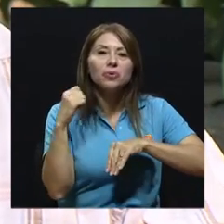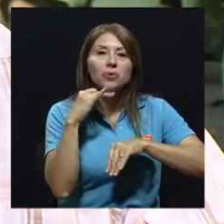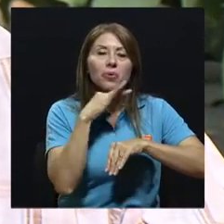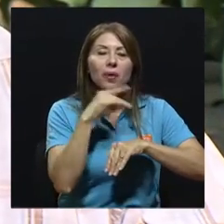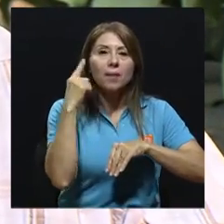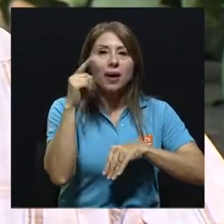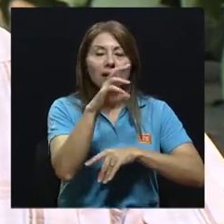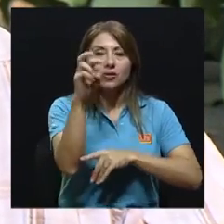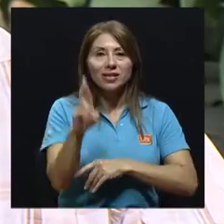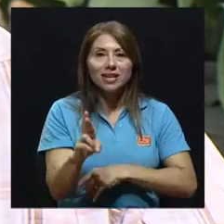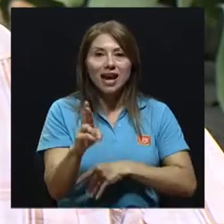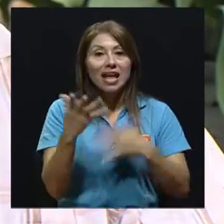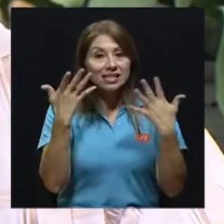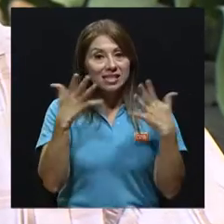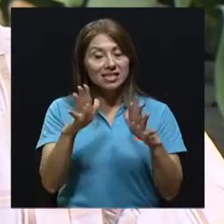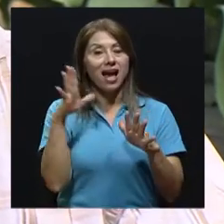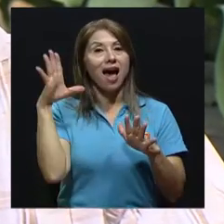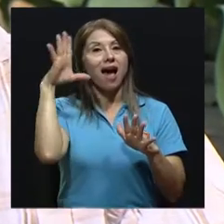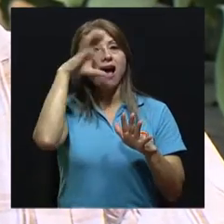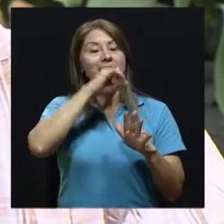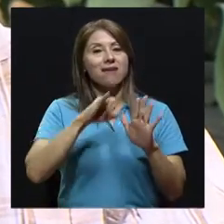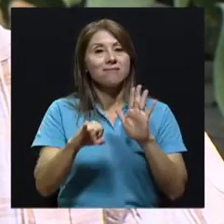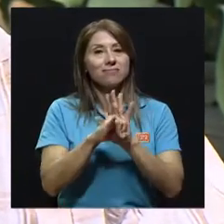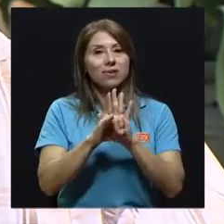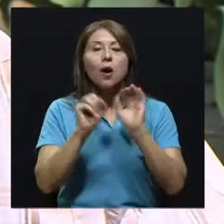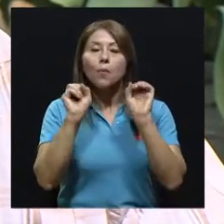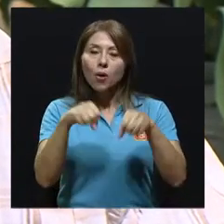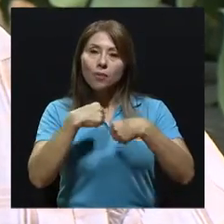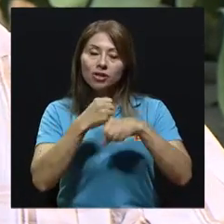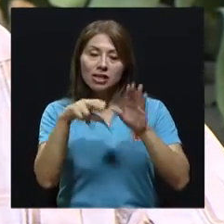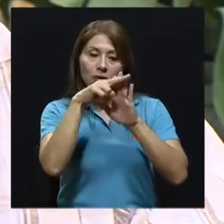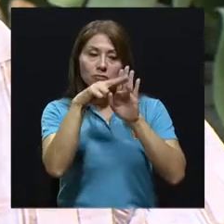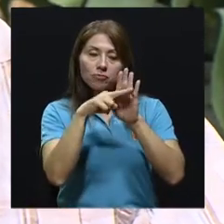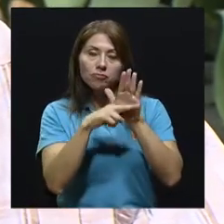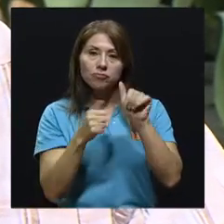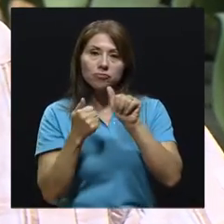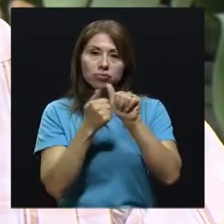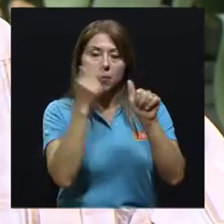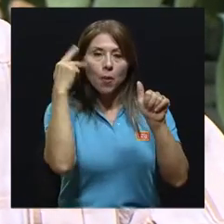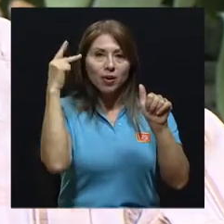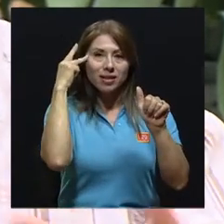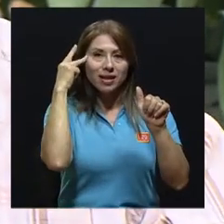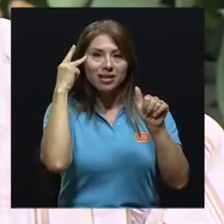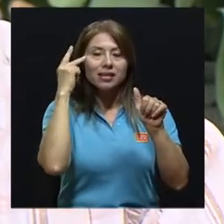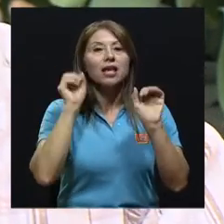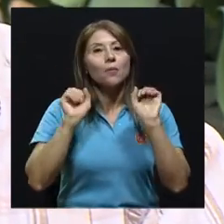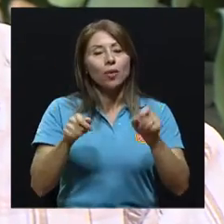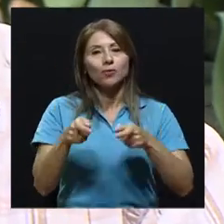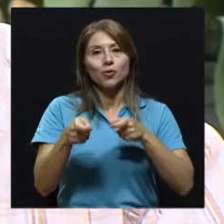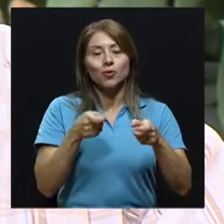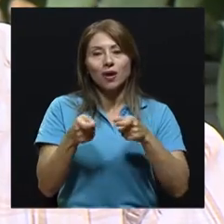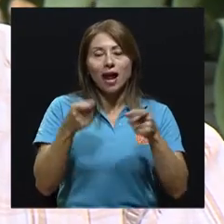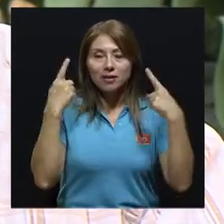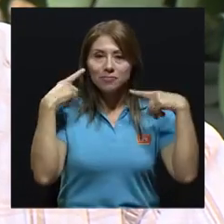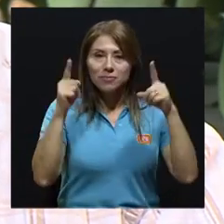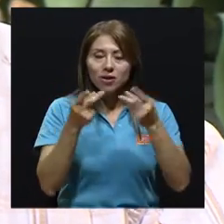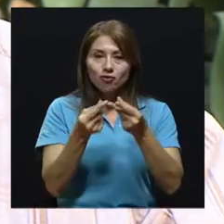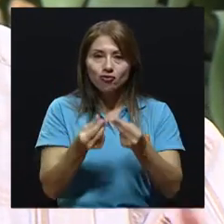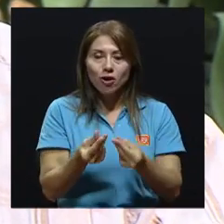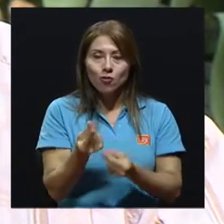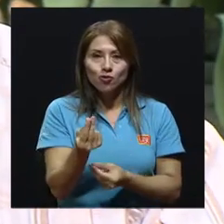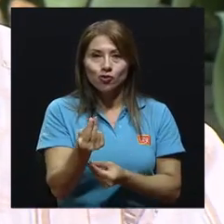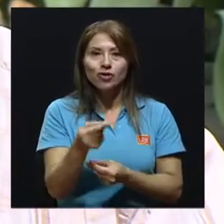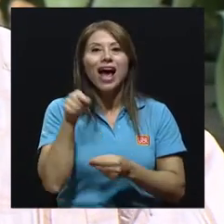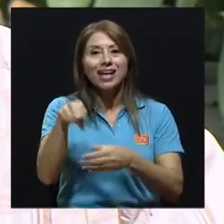ya identificados, podemos empezar a generar políticas alrededor de esos emisores y concentrar los recursos. Entonces, así lo hemos hecho nosotros en esa parte,